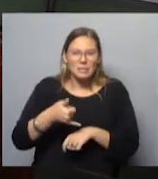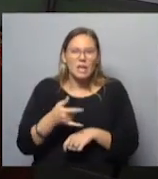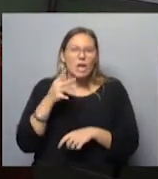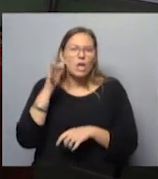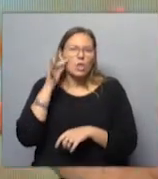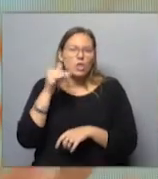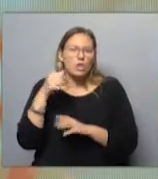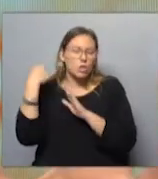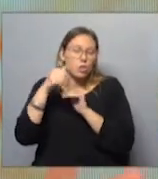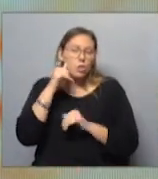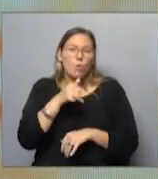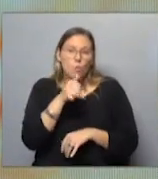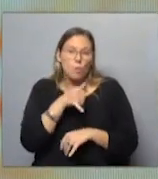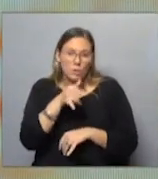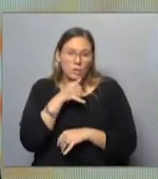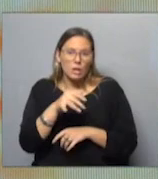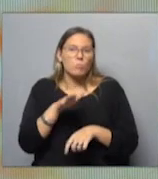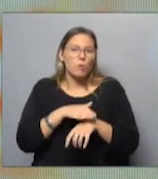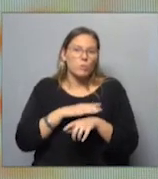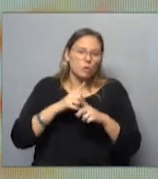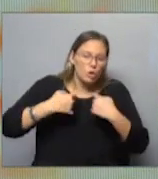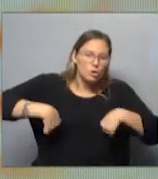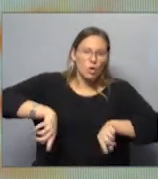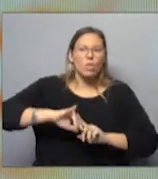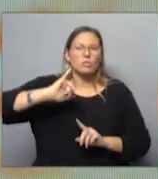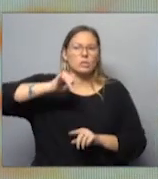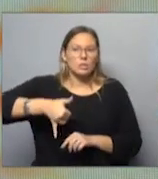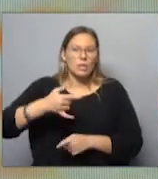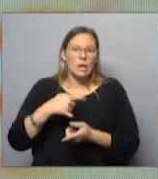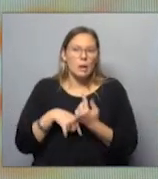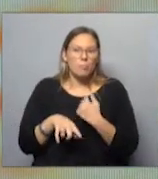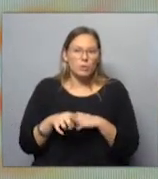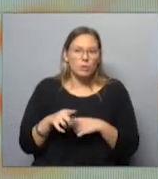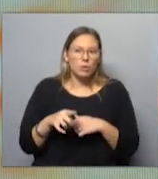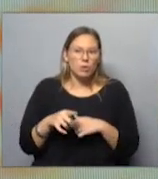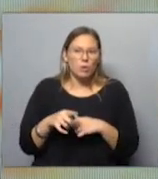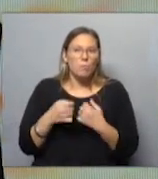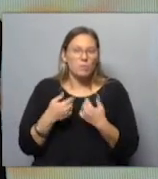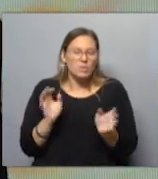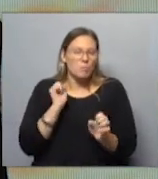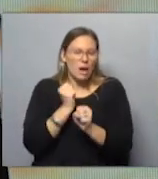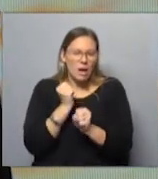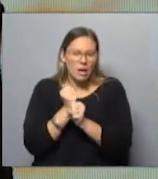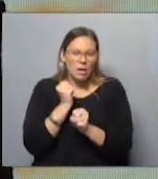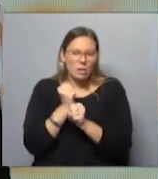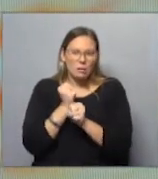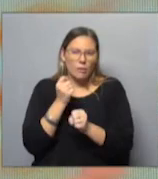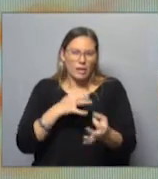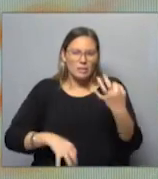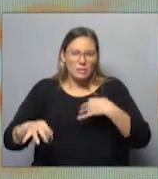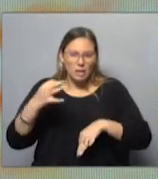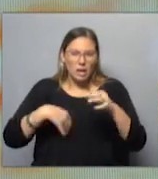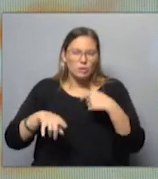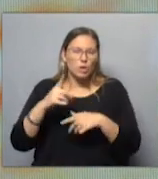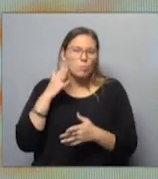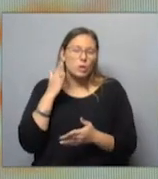documental, y de algunas instancias donde estamos todos, algunas dinámicas que estamos todos, pero no bien nos pusimos a trabajar tanto en la obra de teatro y luego